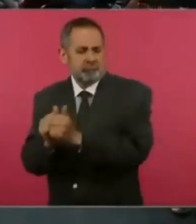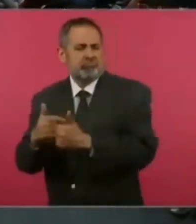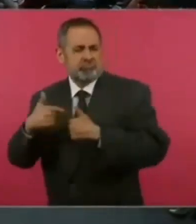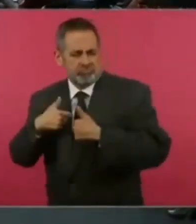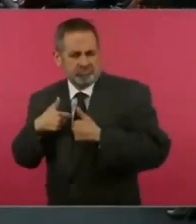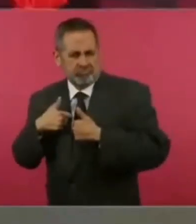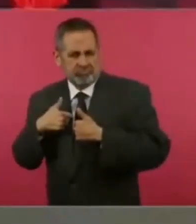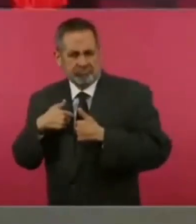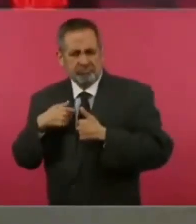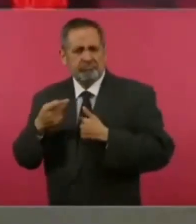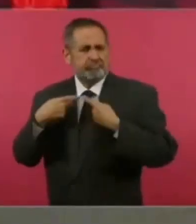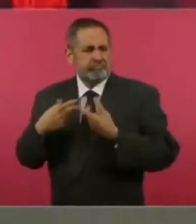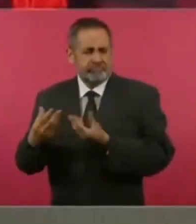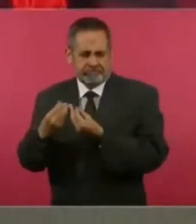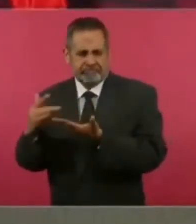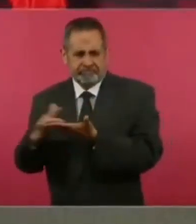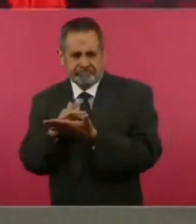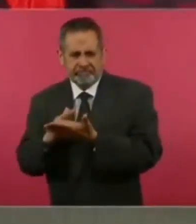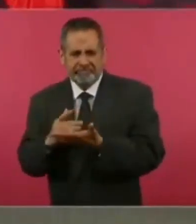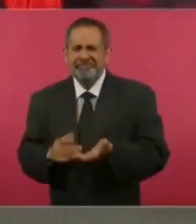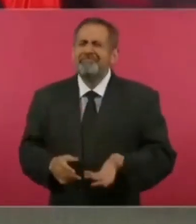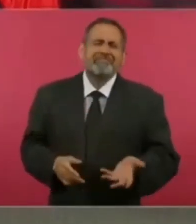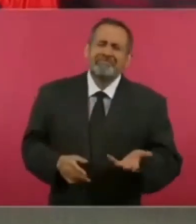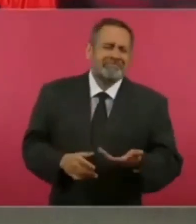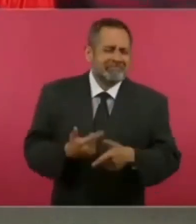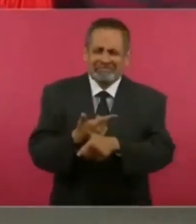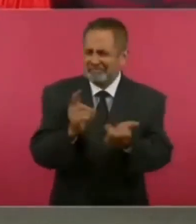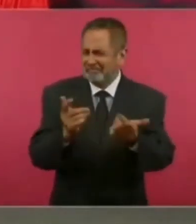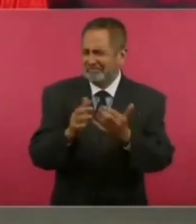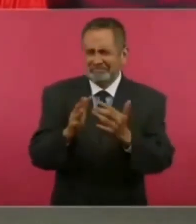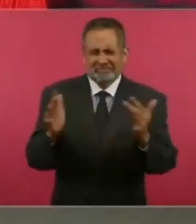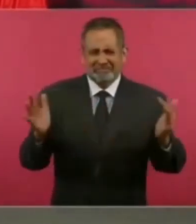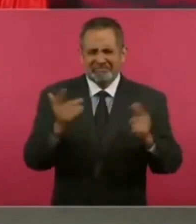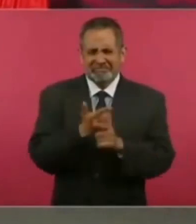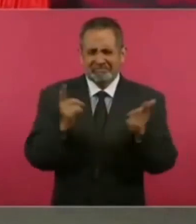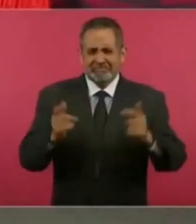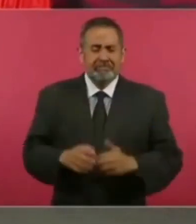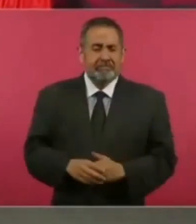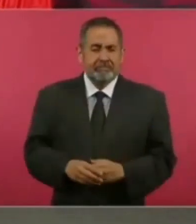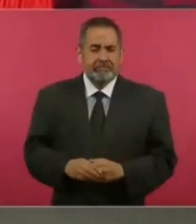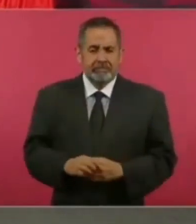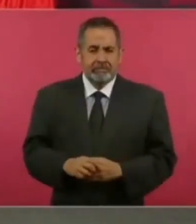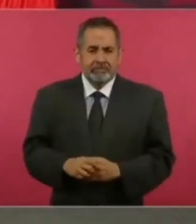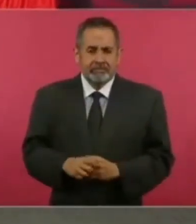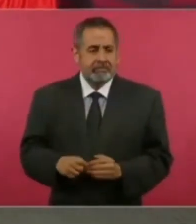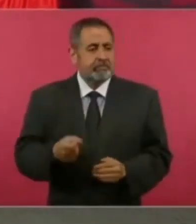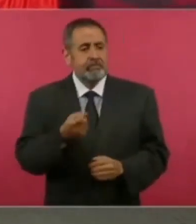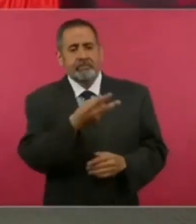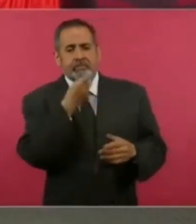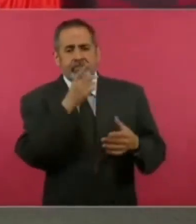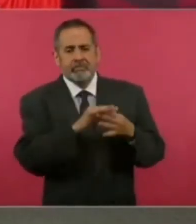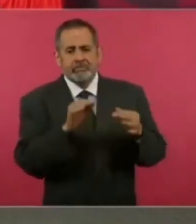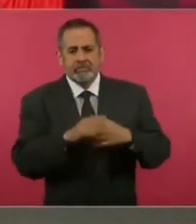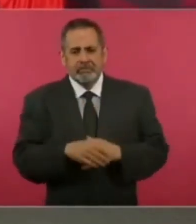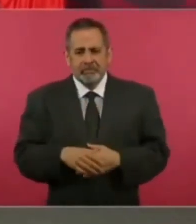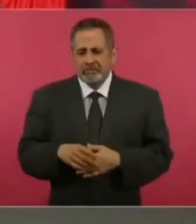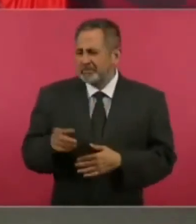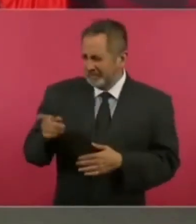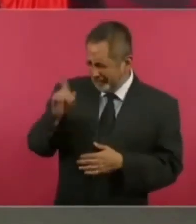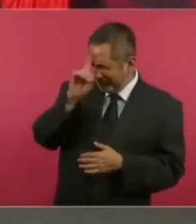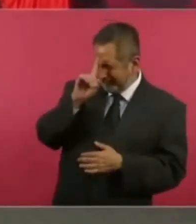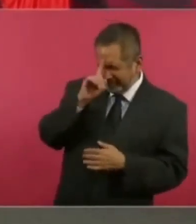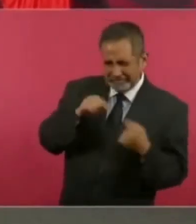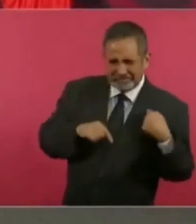intelectuales afines. A veces me dicen algunos dueños de medios de información, no me recomienda